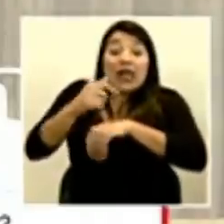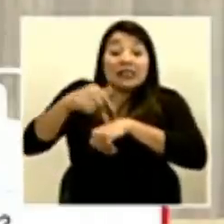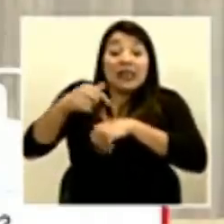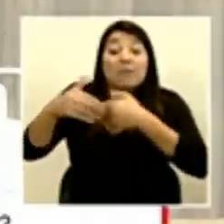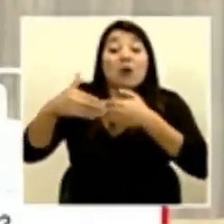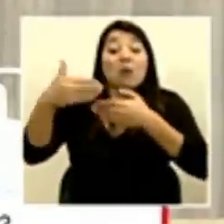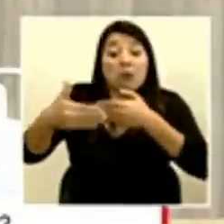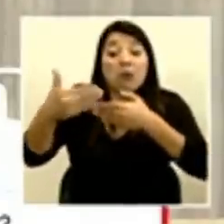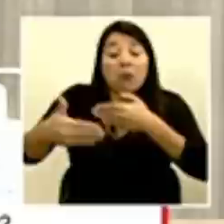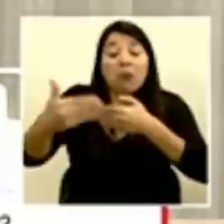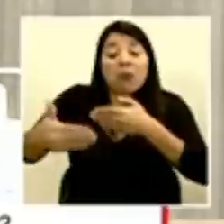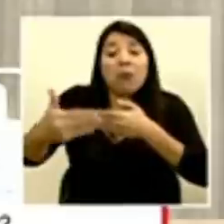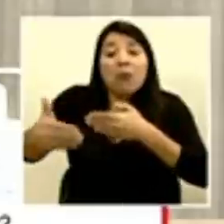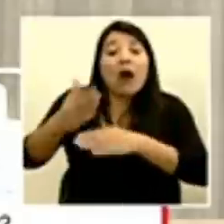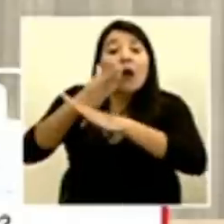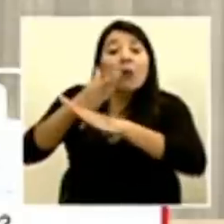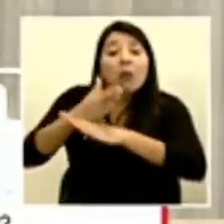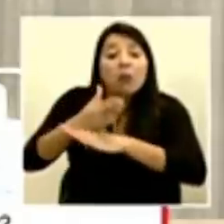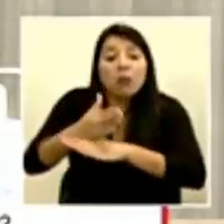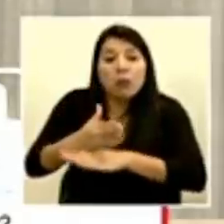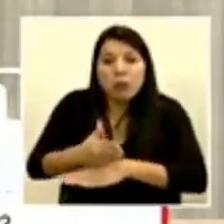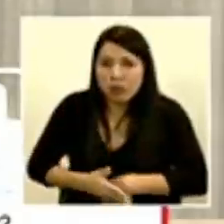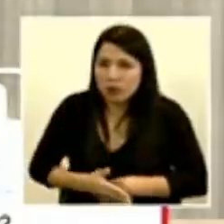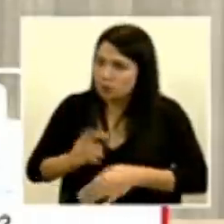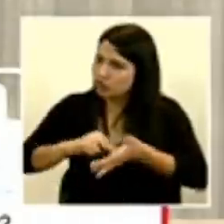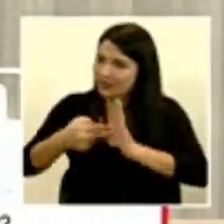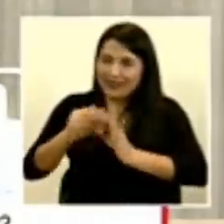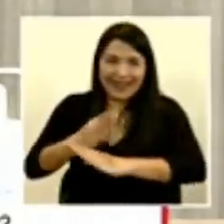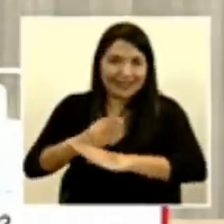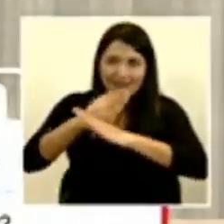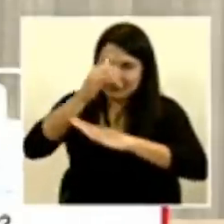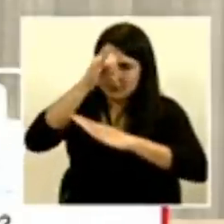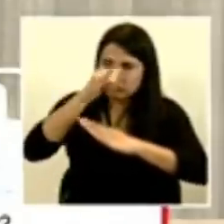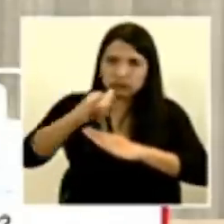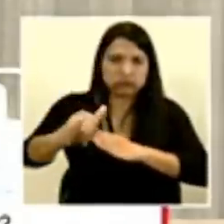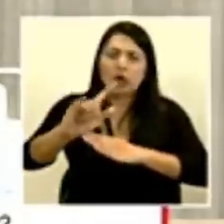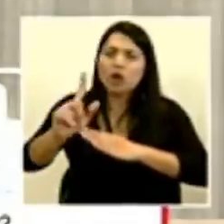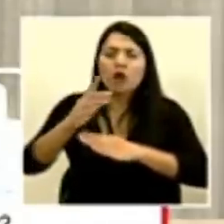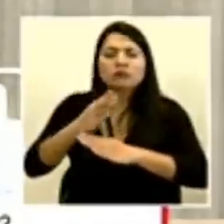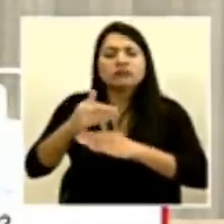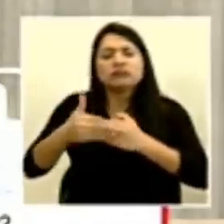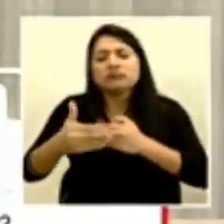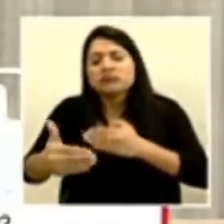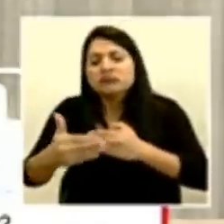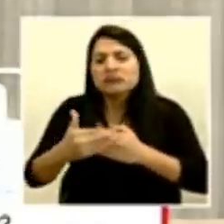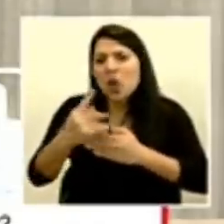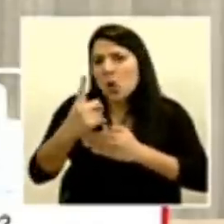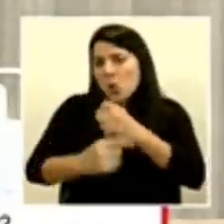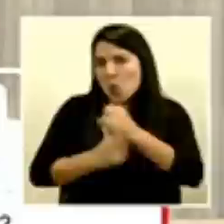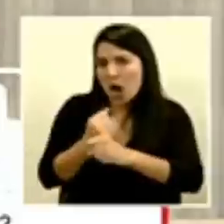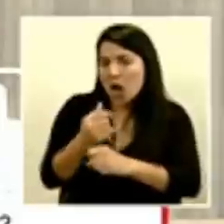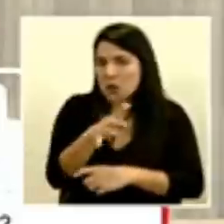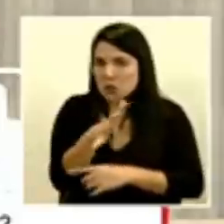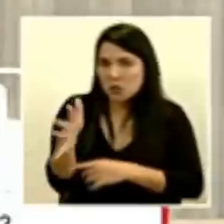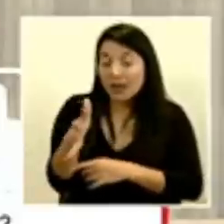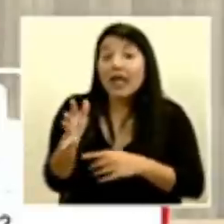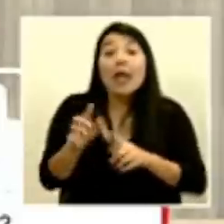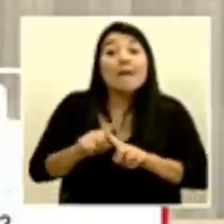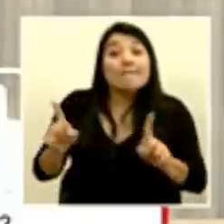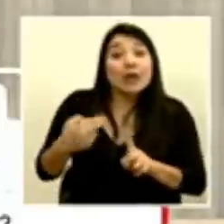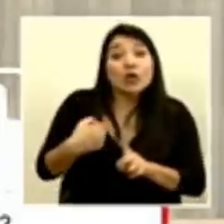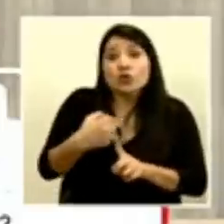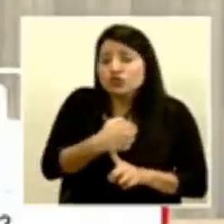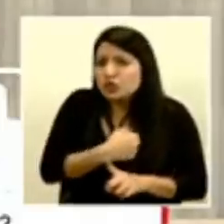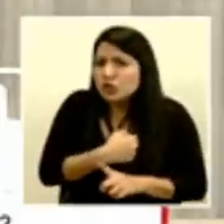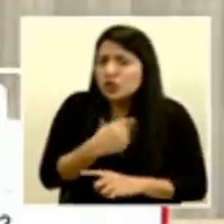tampoco en estos casos es permanente, en estos virus respiratorios. Pero nosotros el seguimiento que le hacemos, especialmente a los pacientes que se dan de